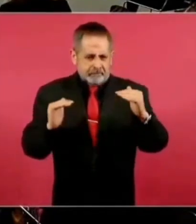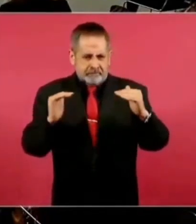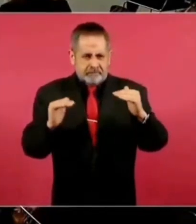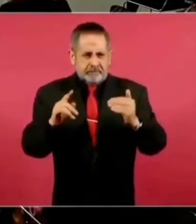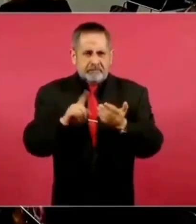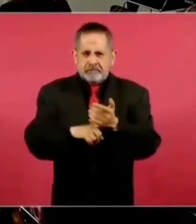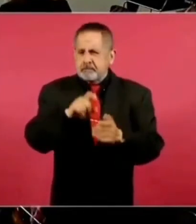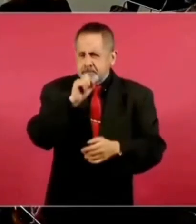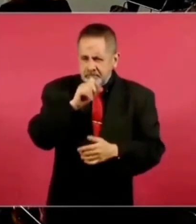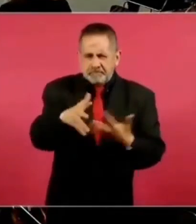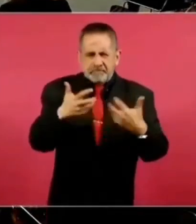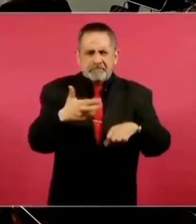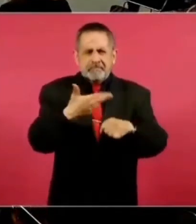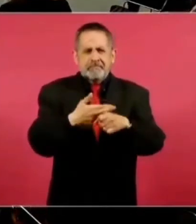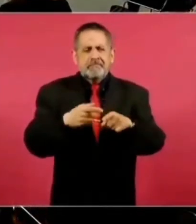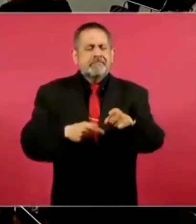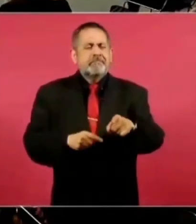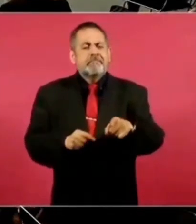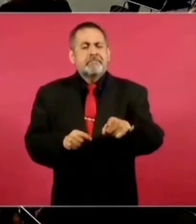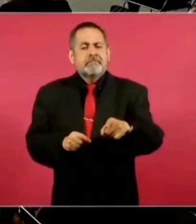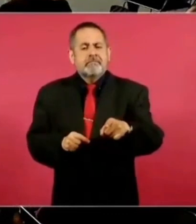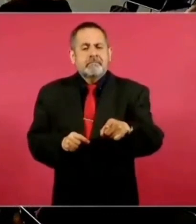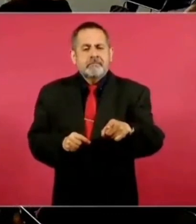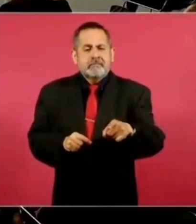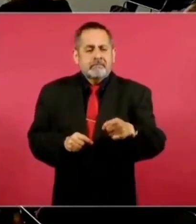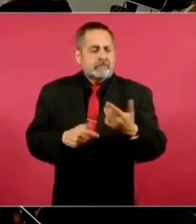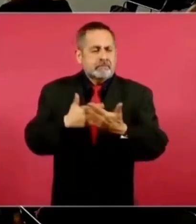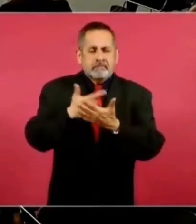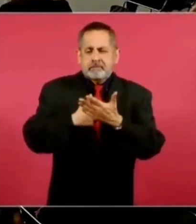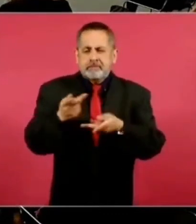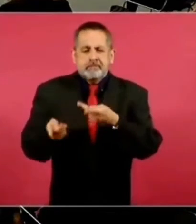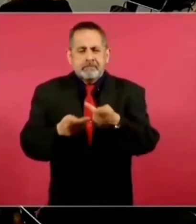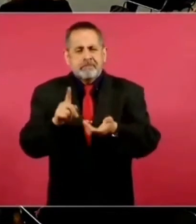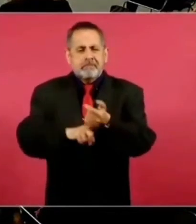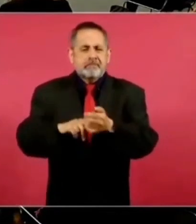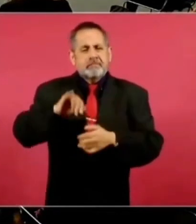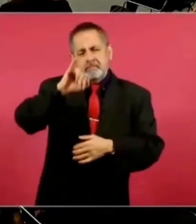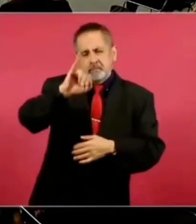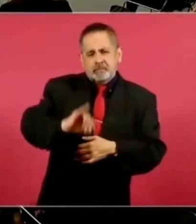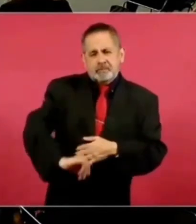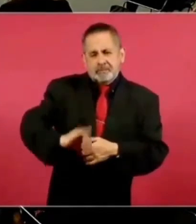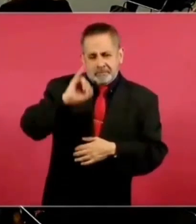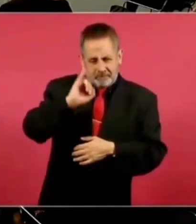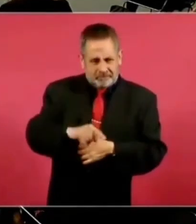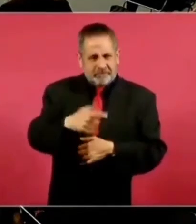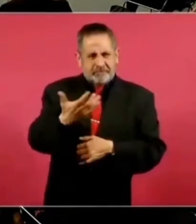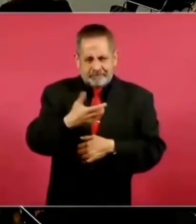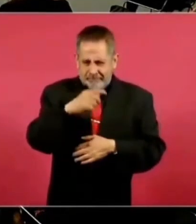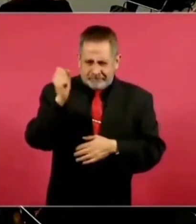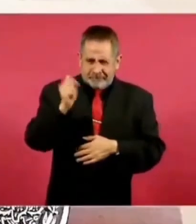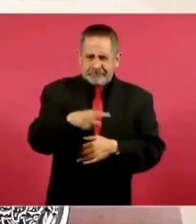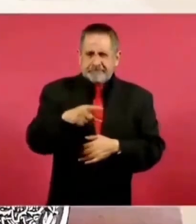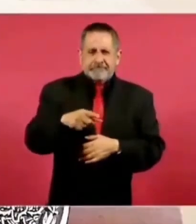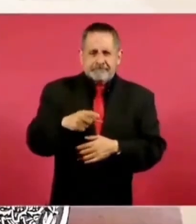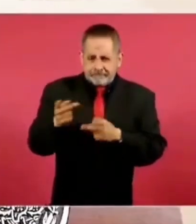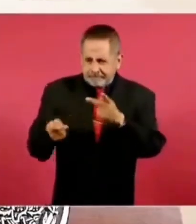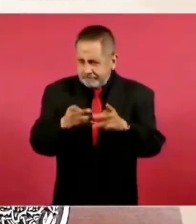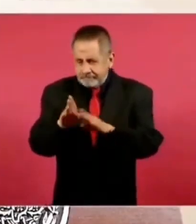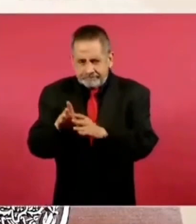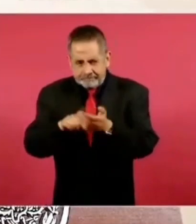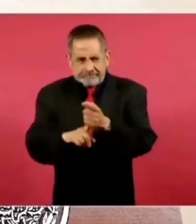esta empresa que hace las encuestas los jueves acerca del, de, sí.